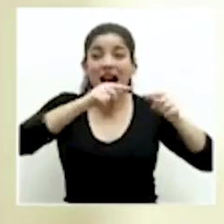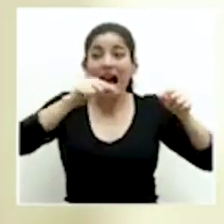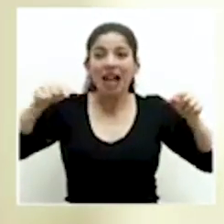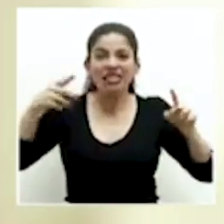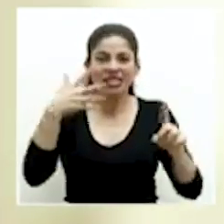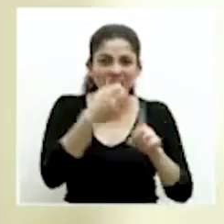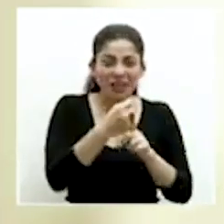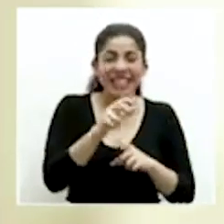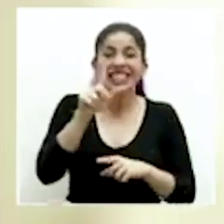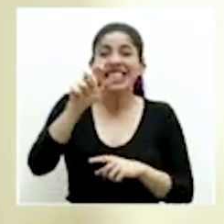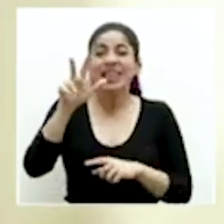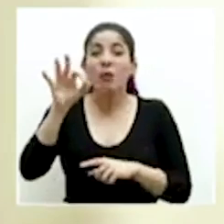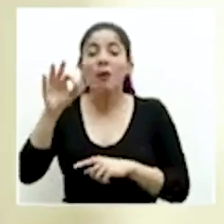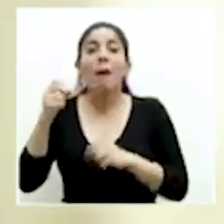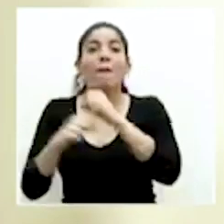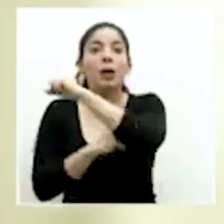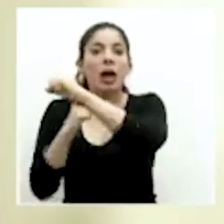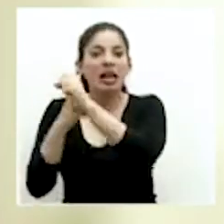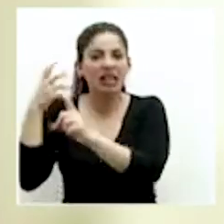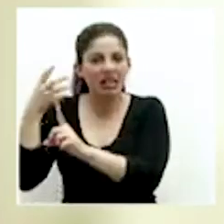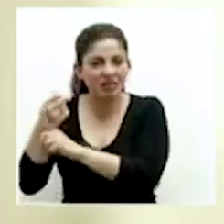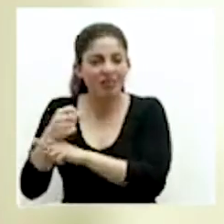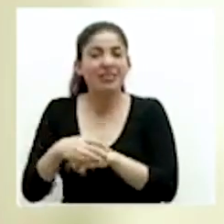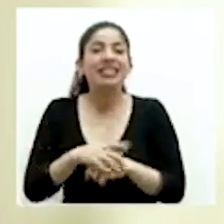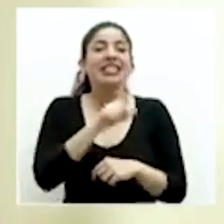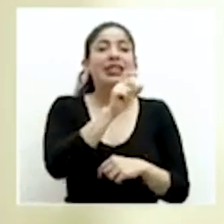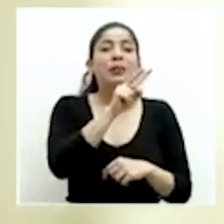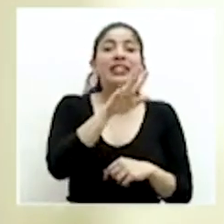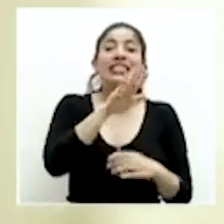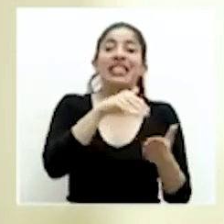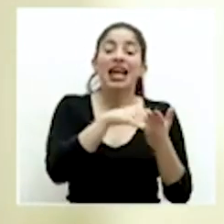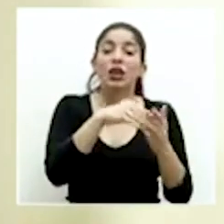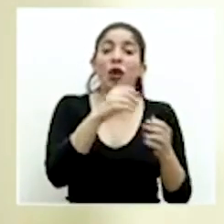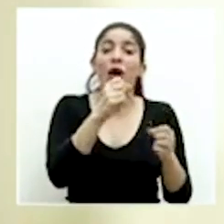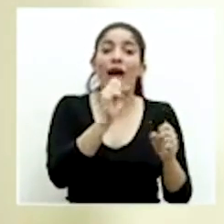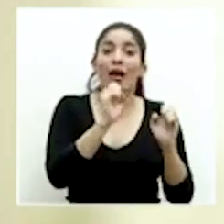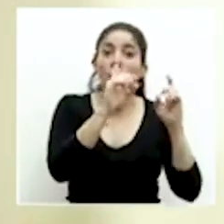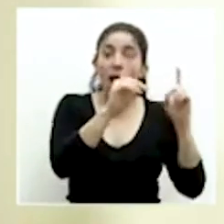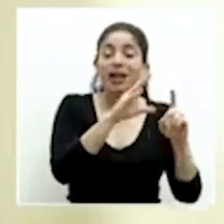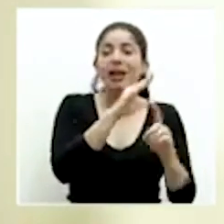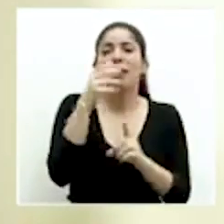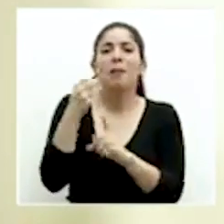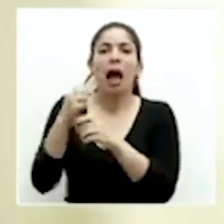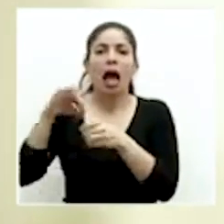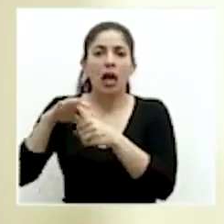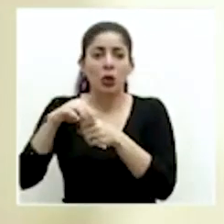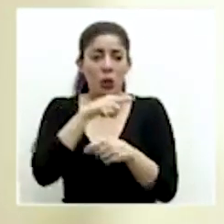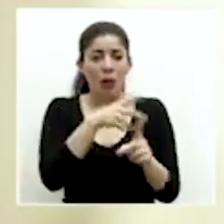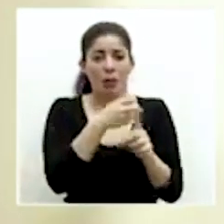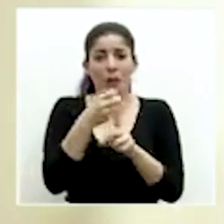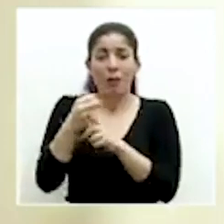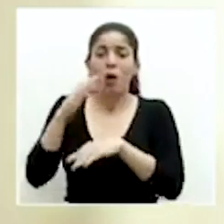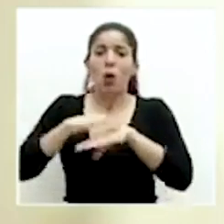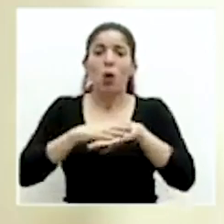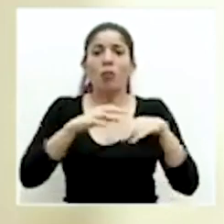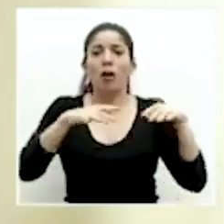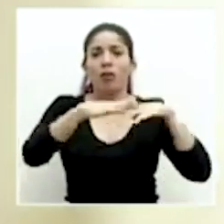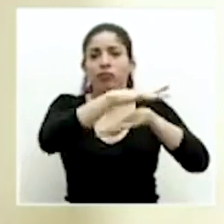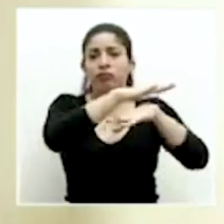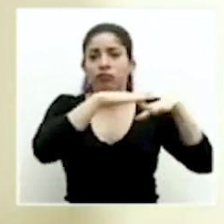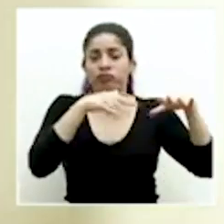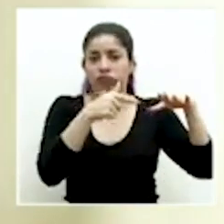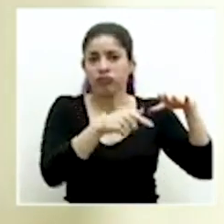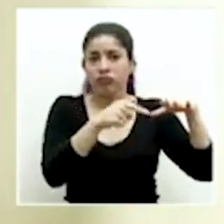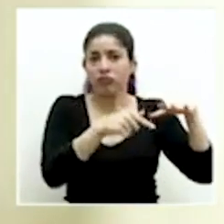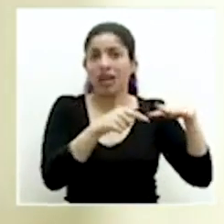139 puentes, 125 centros educativos y un gran impacto en la agricultura. Esa es la condición de vulnerabilidad